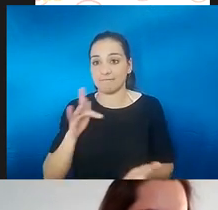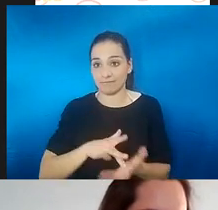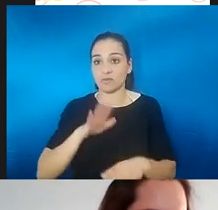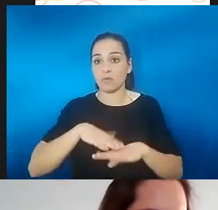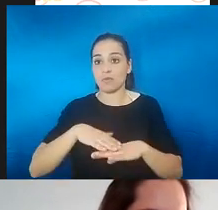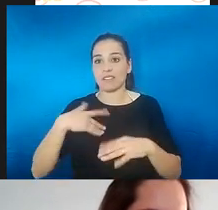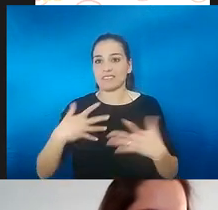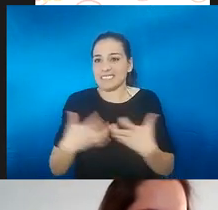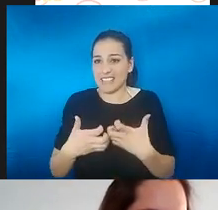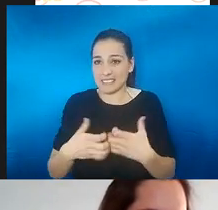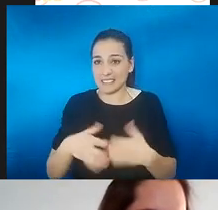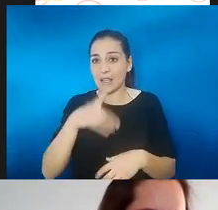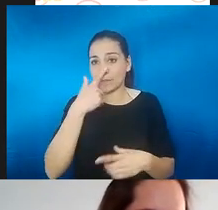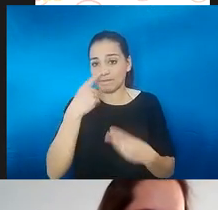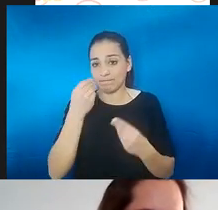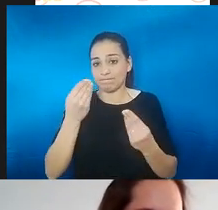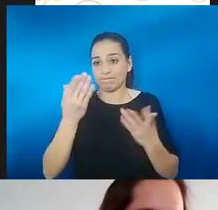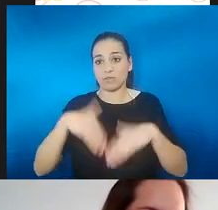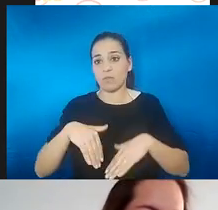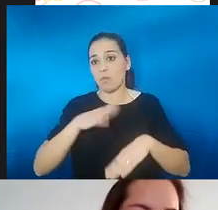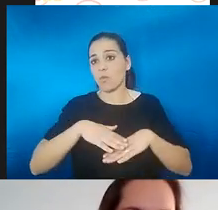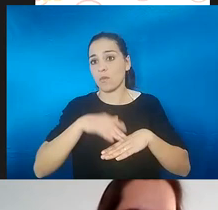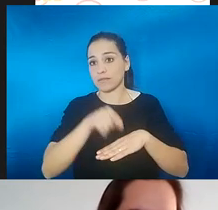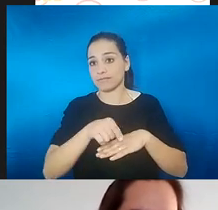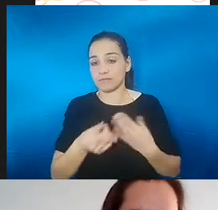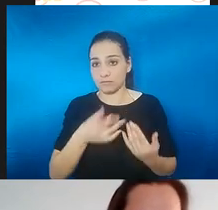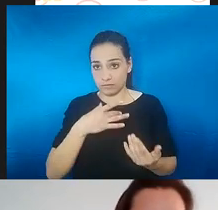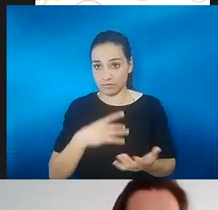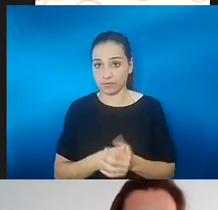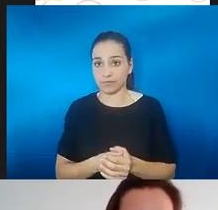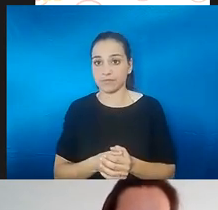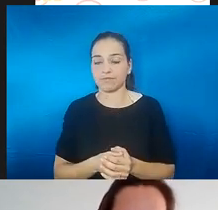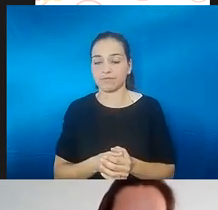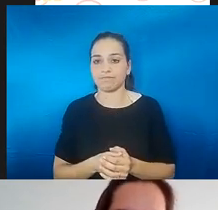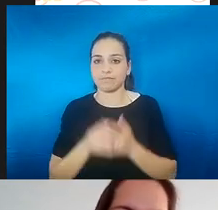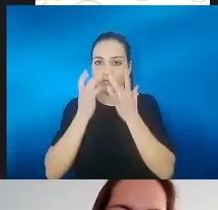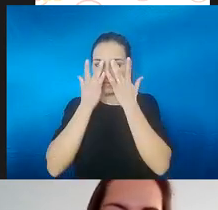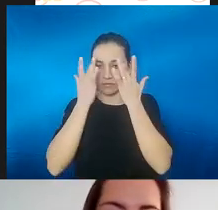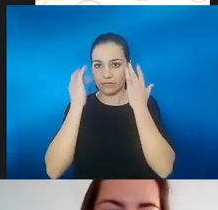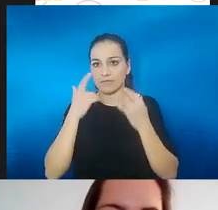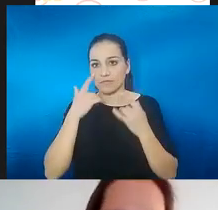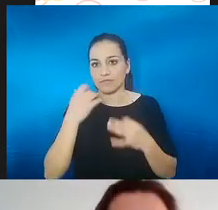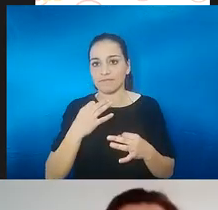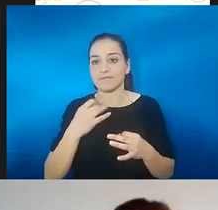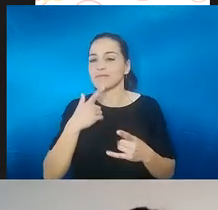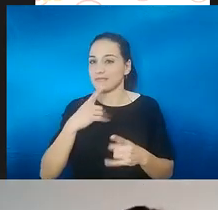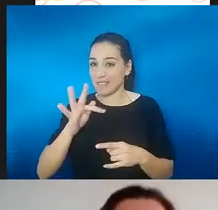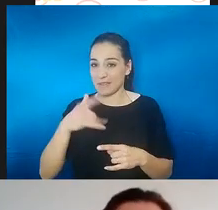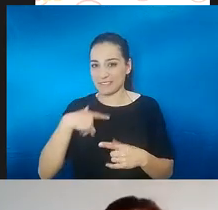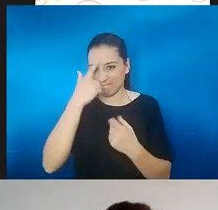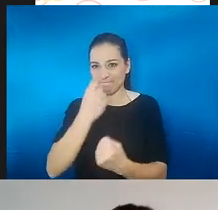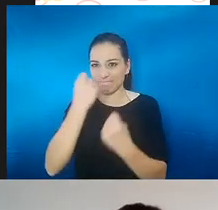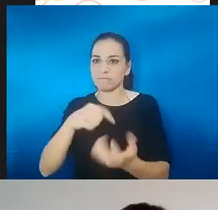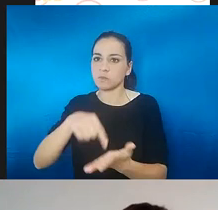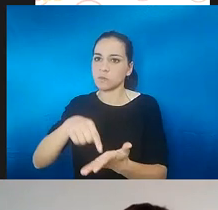acabado muy mal. No solo me lo rechazaron, sino como buen cabezón que soy yo, intenté reclamar.